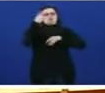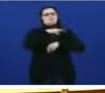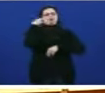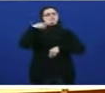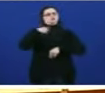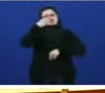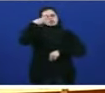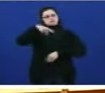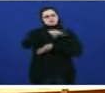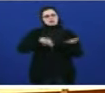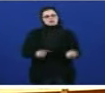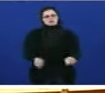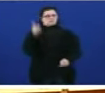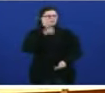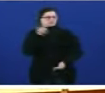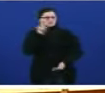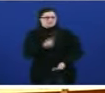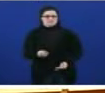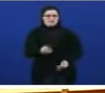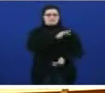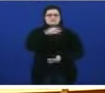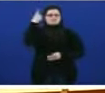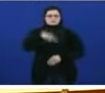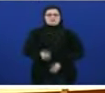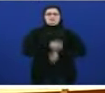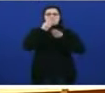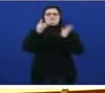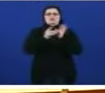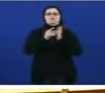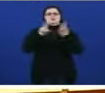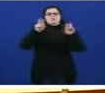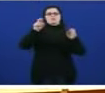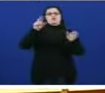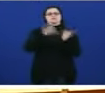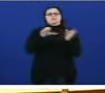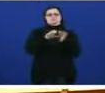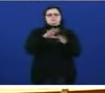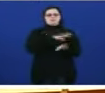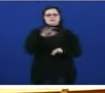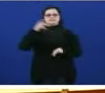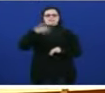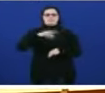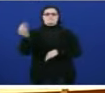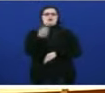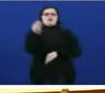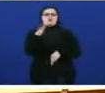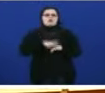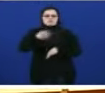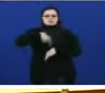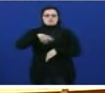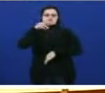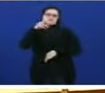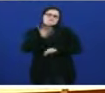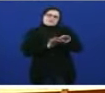intereses deste país como alguén que vetou o novo estatuto e con él a millora do noso financiamento pode lograr o